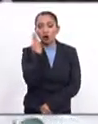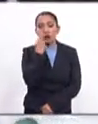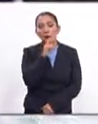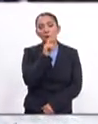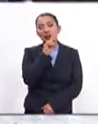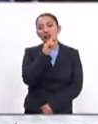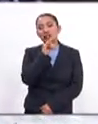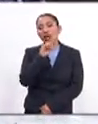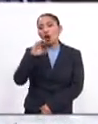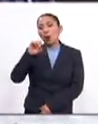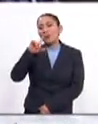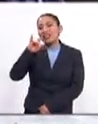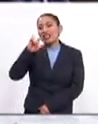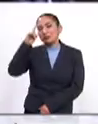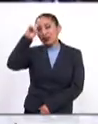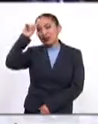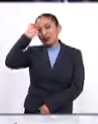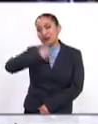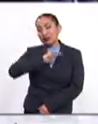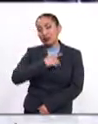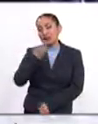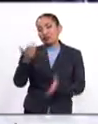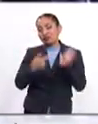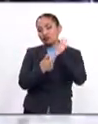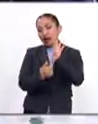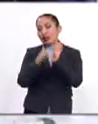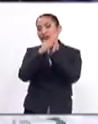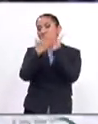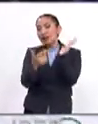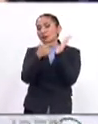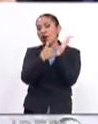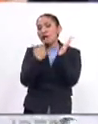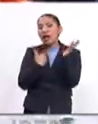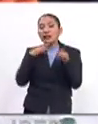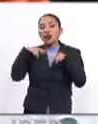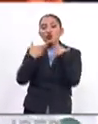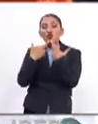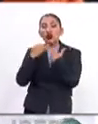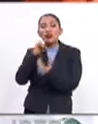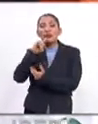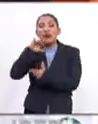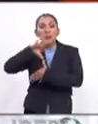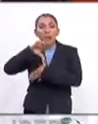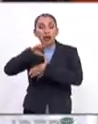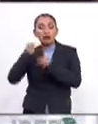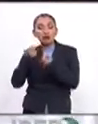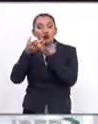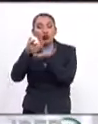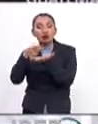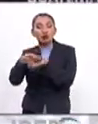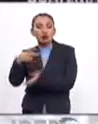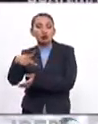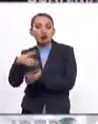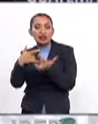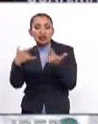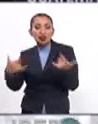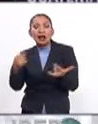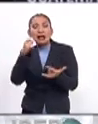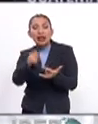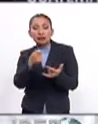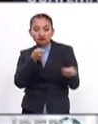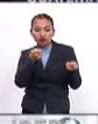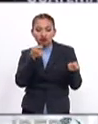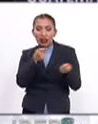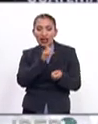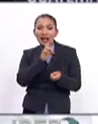Pontificia de Comillas, en Madrid, España, se realizó la presentación del libro Las Cumbres Iberoamericanas, una contribución a su historia, el cual fue